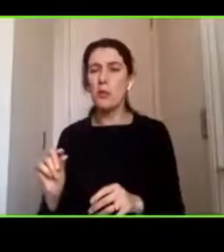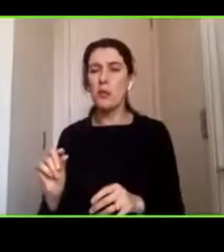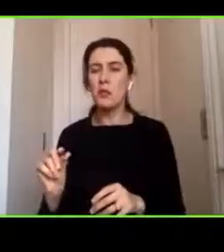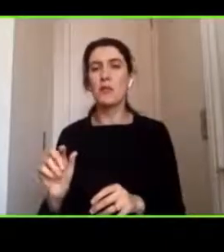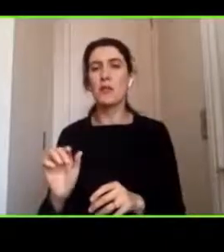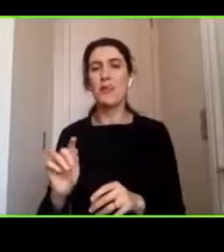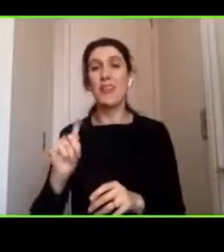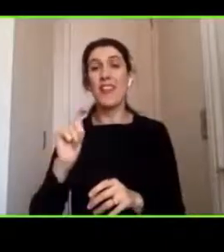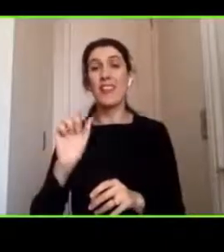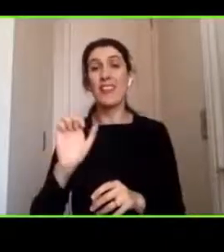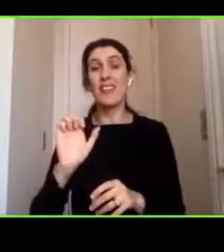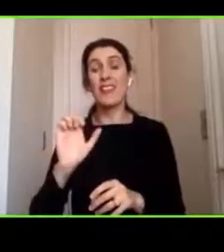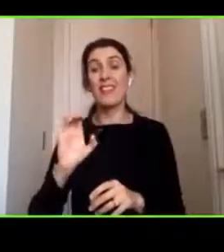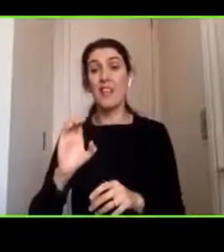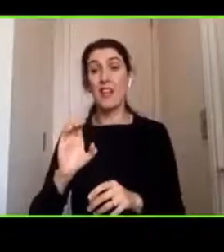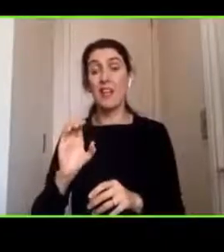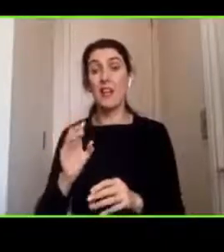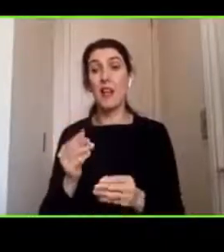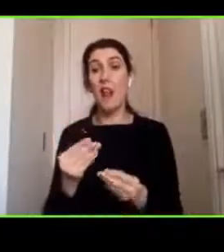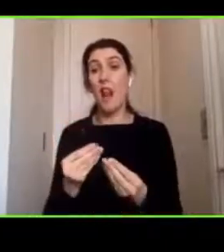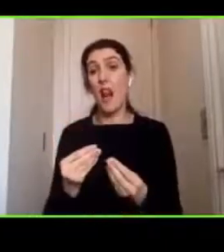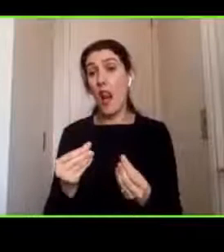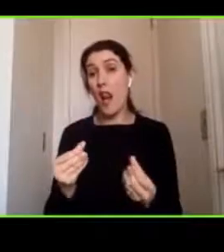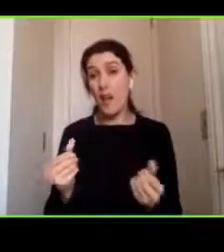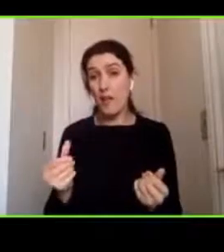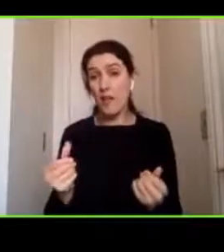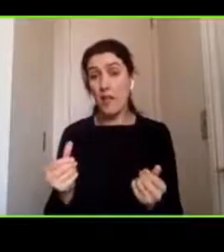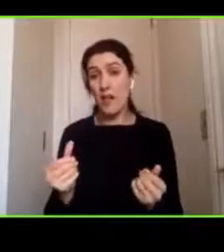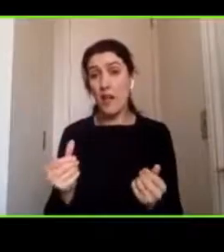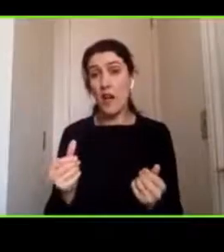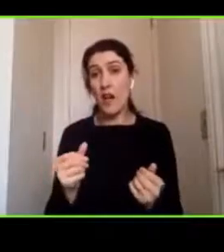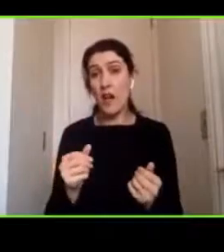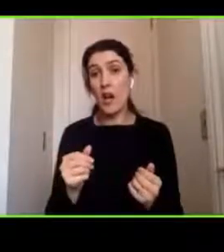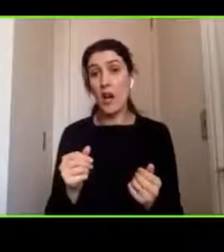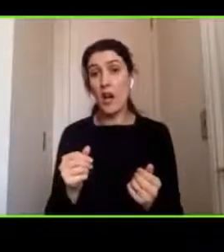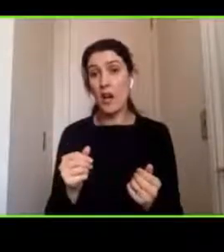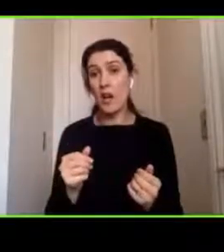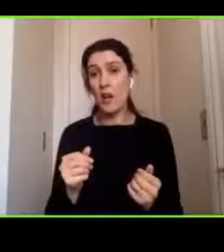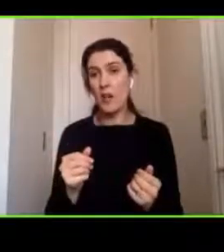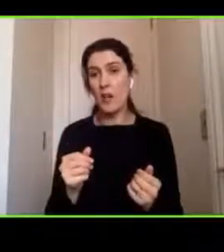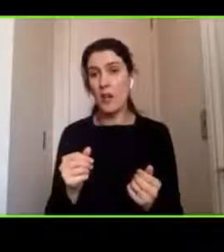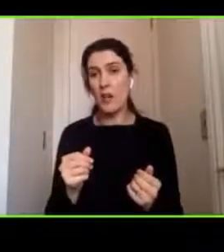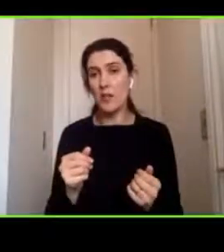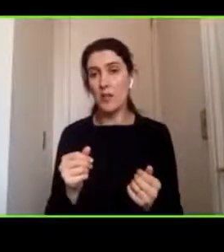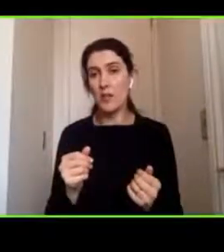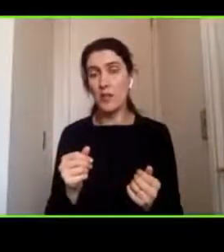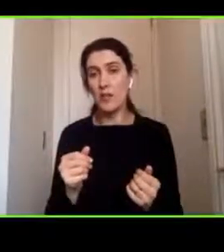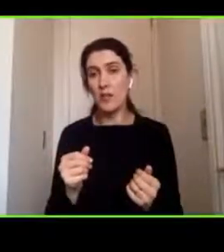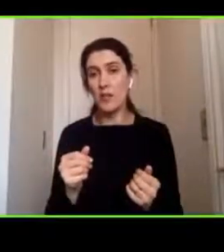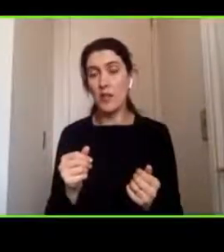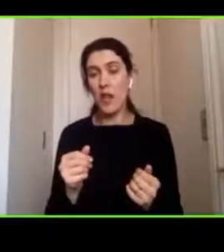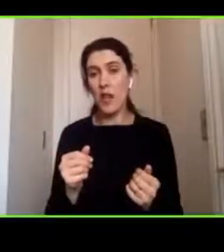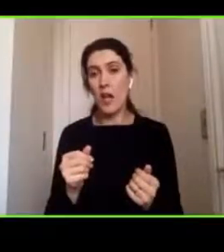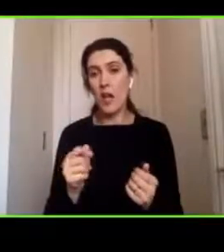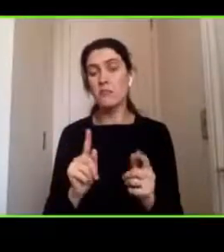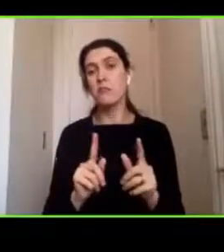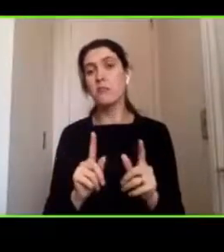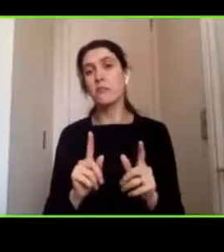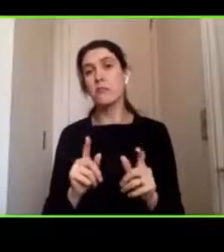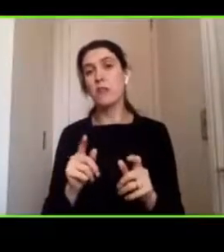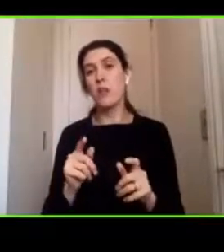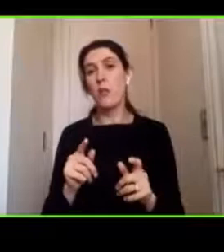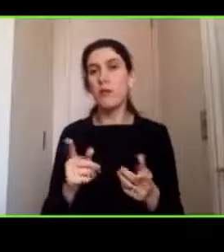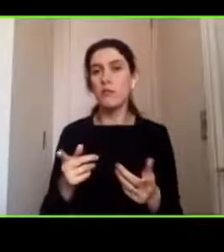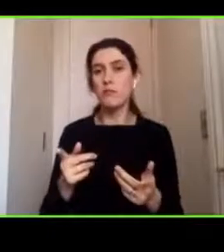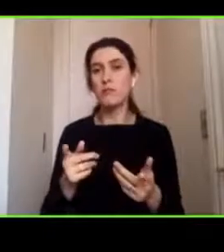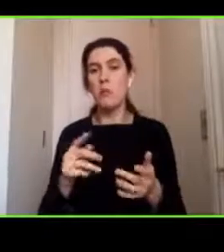leve probablemente tú tengas inicialmente pocas secuelas pero en